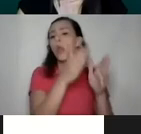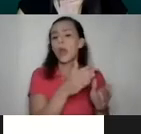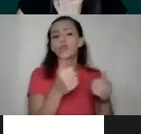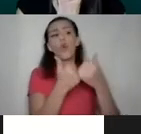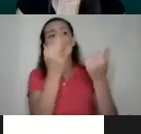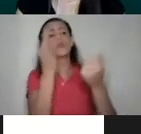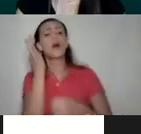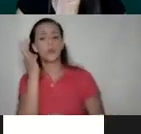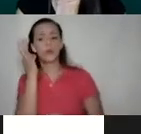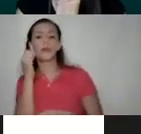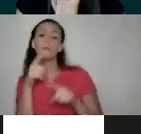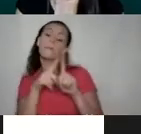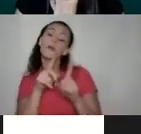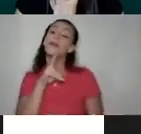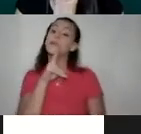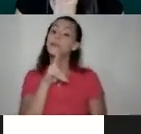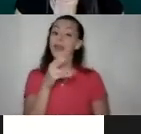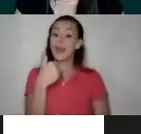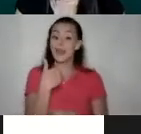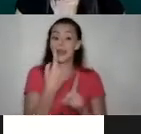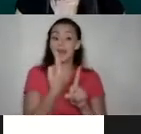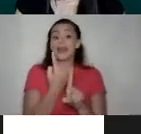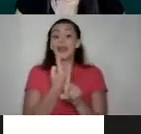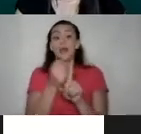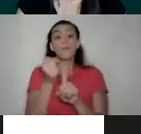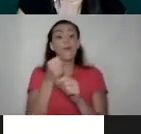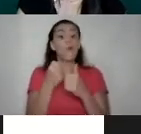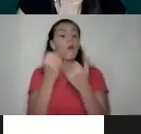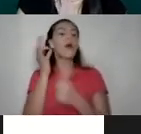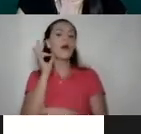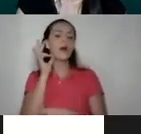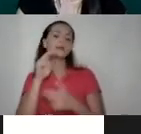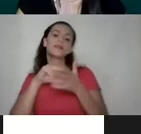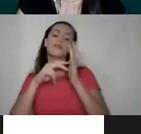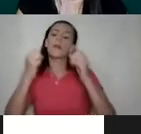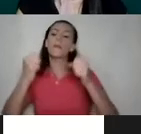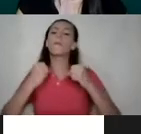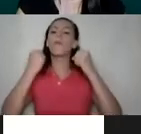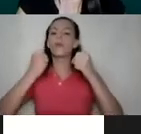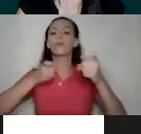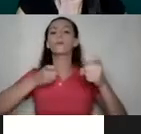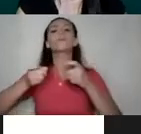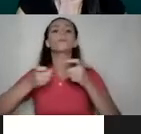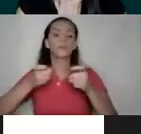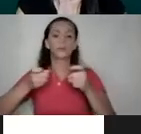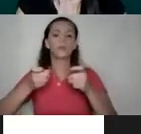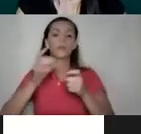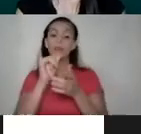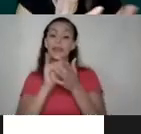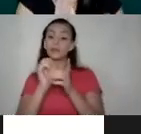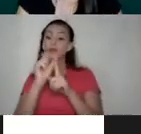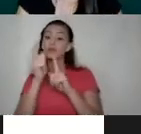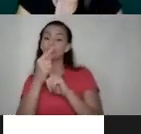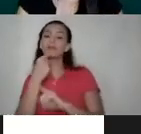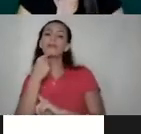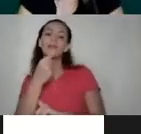mujeres, pero lo cierto es que lo que hay detrás de la violencia contra las mujeres es poder, es control. Y es esto que socialmente se ha dicho, que